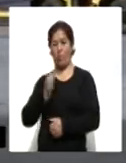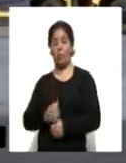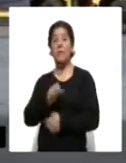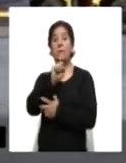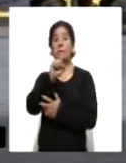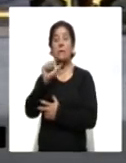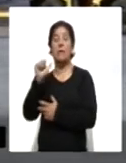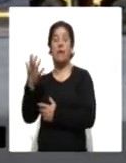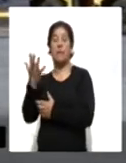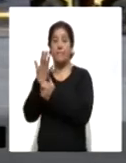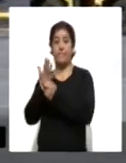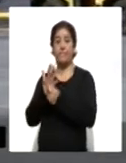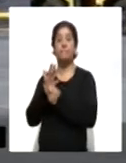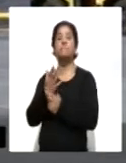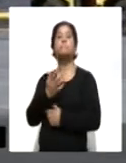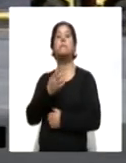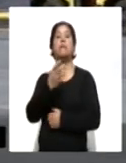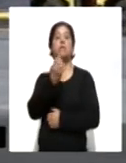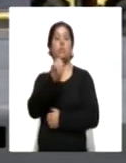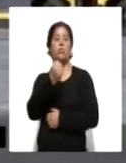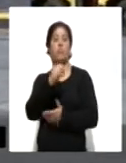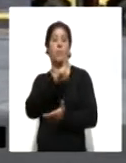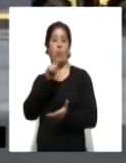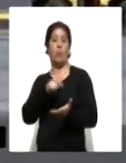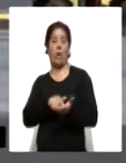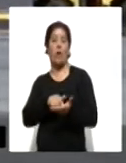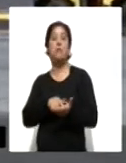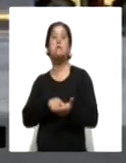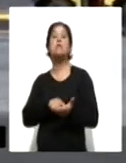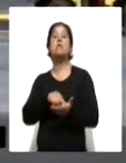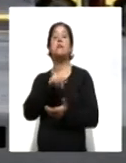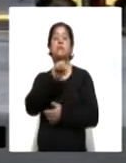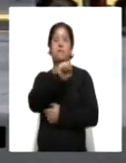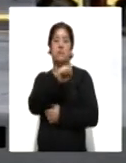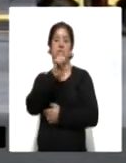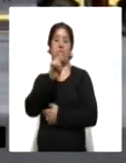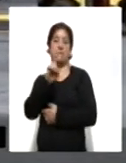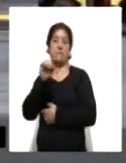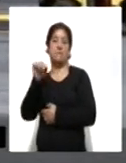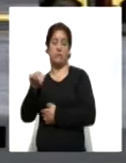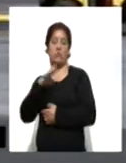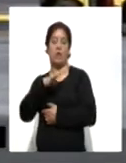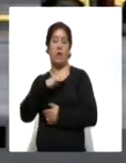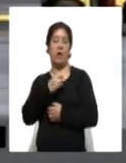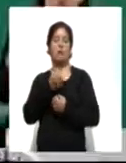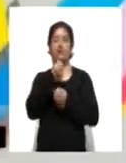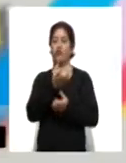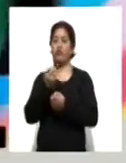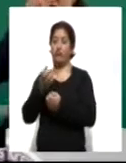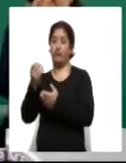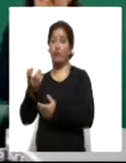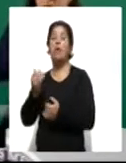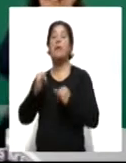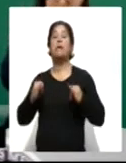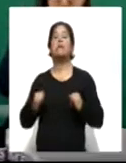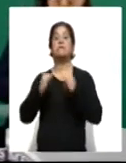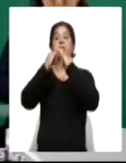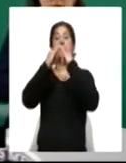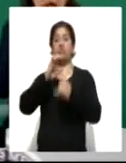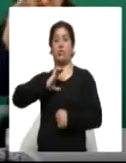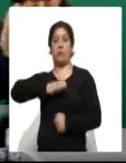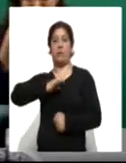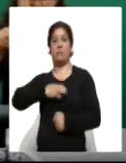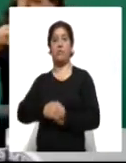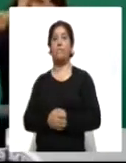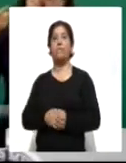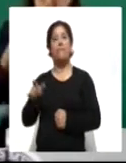distribuirán en nueve diferentes puntos de la Secretaría de la Defensa Nacional y el Instituto Nacional de Cancerología. La Estrategia Nacional